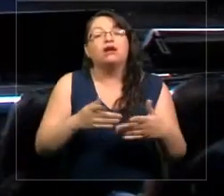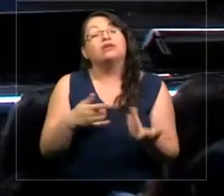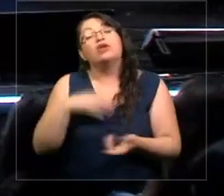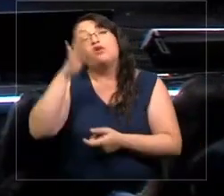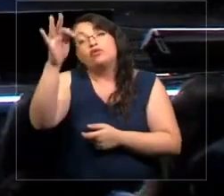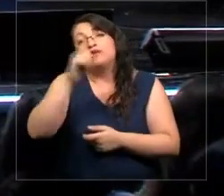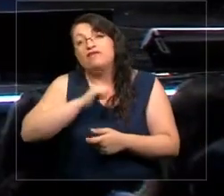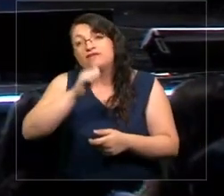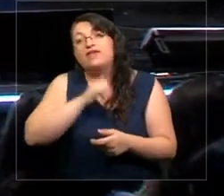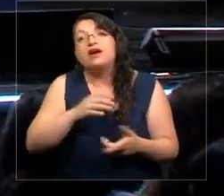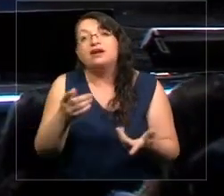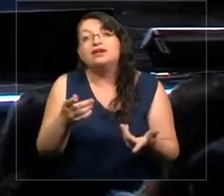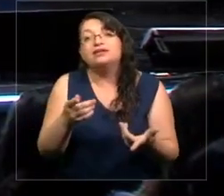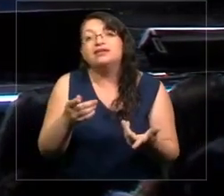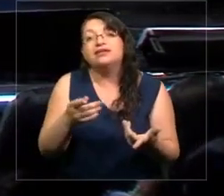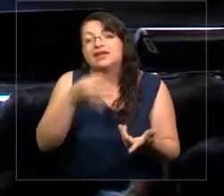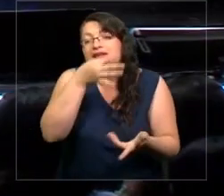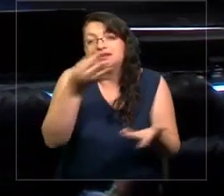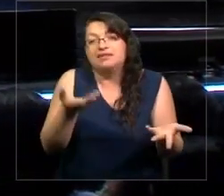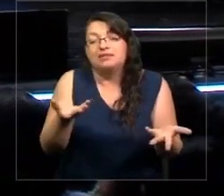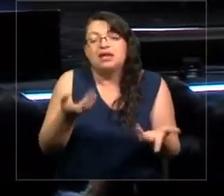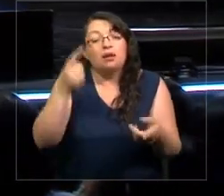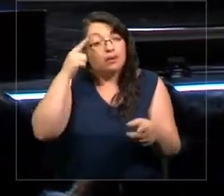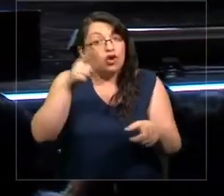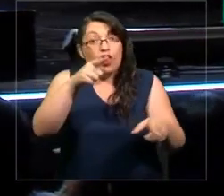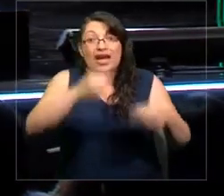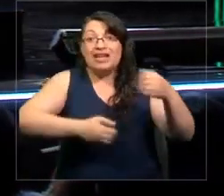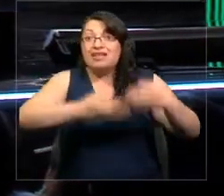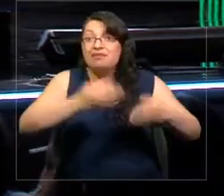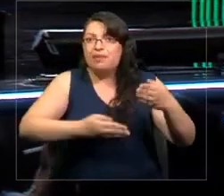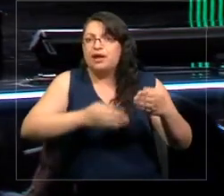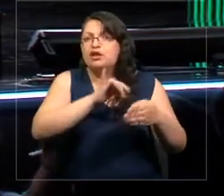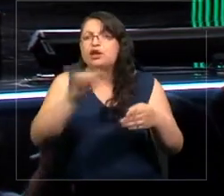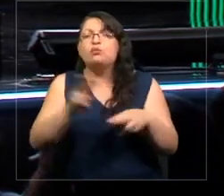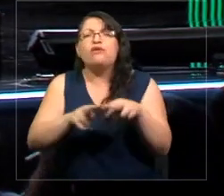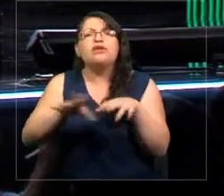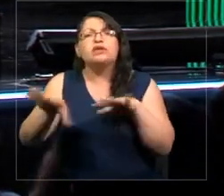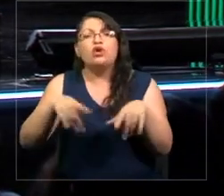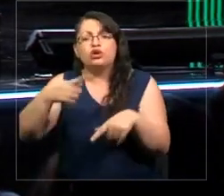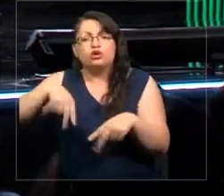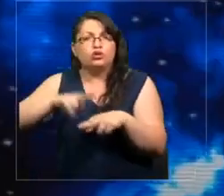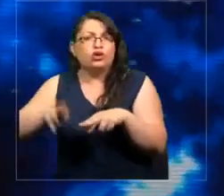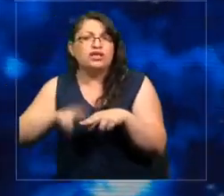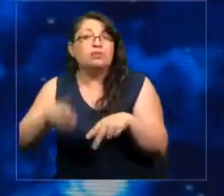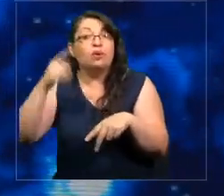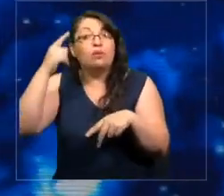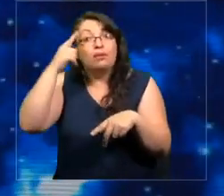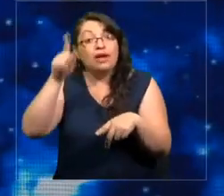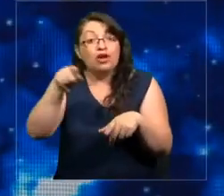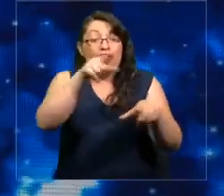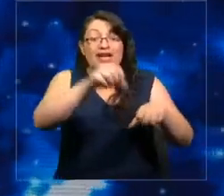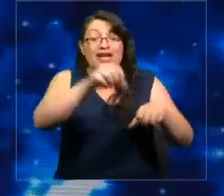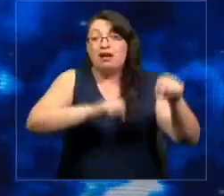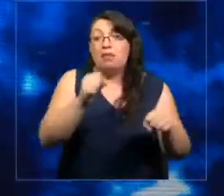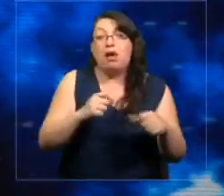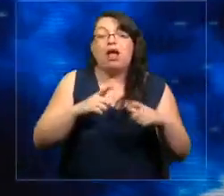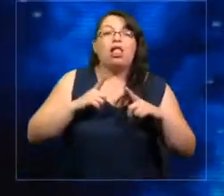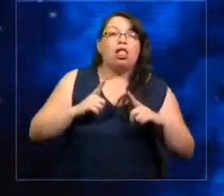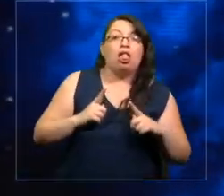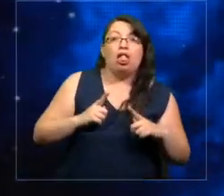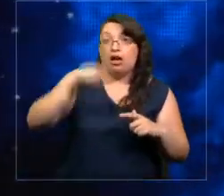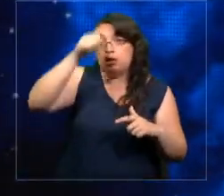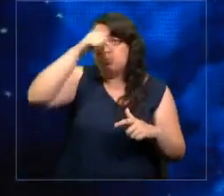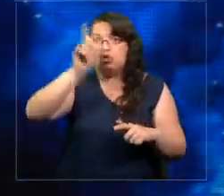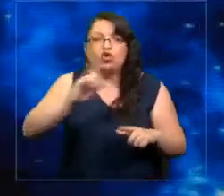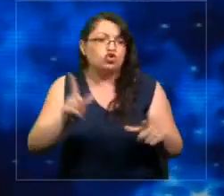Pero lo que es claro es que muchas de estas máquinas van a ser cosas que hacemos nosotros. Con la diferencia de que estas máquinas no descansan los domingos, no tienen sindicato,